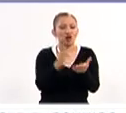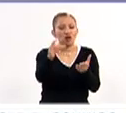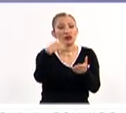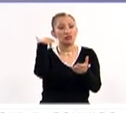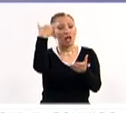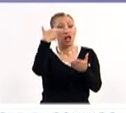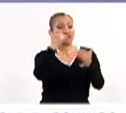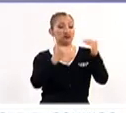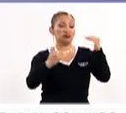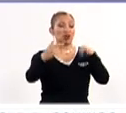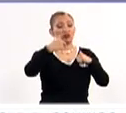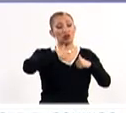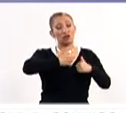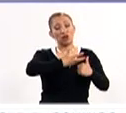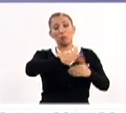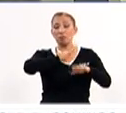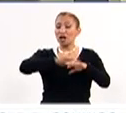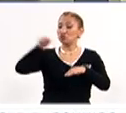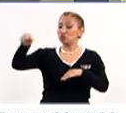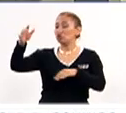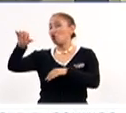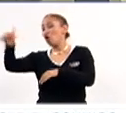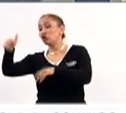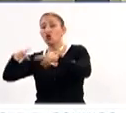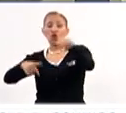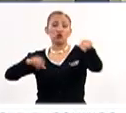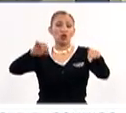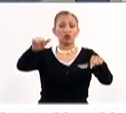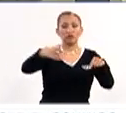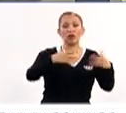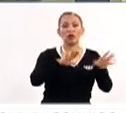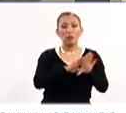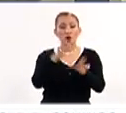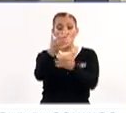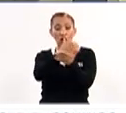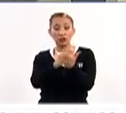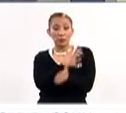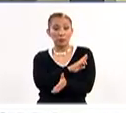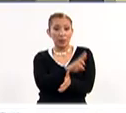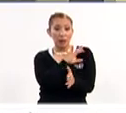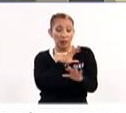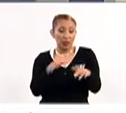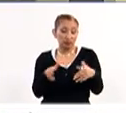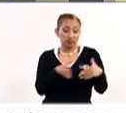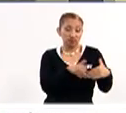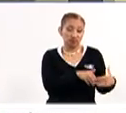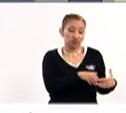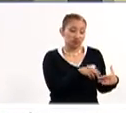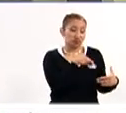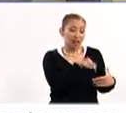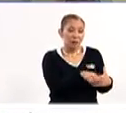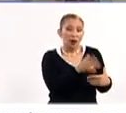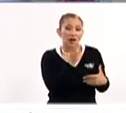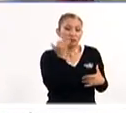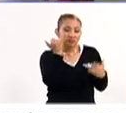¿no? En donde, bueno, yo tengo más, yo tengo tal. Y entonces se empiezan a hacer colecciones privadas que de alguna manera empiezan a crear en un futuro, en todo un